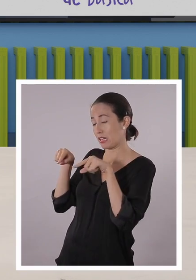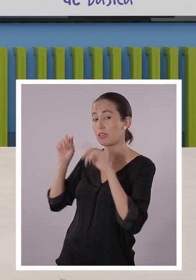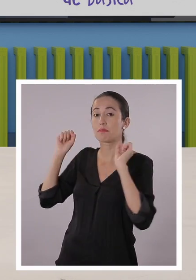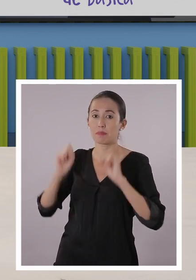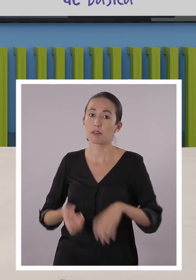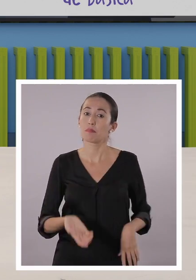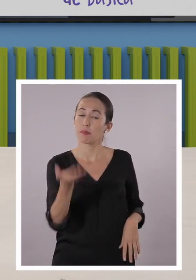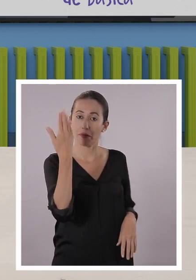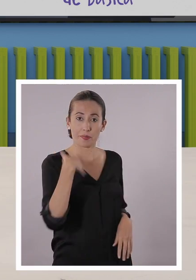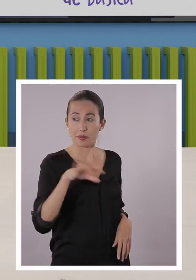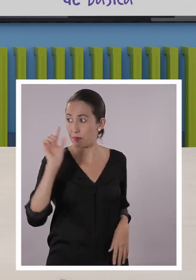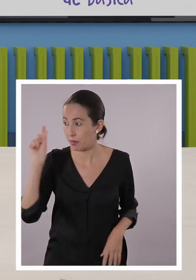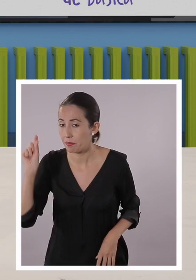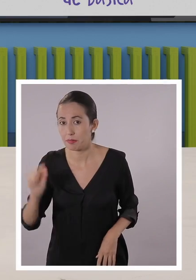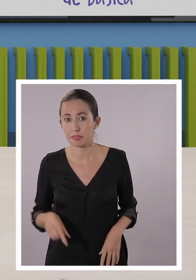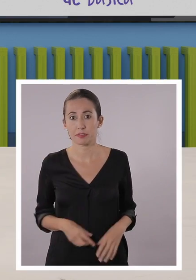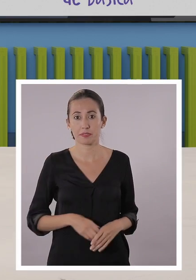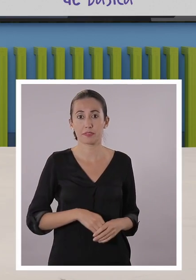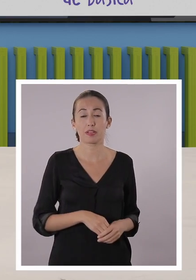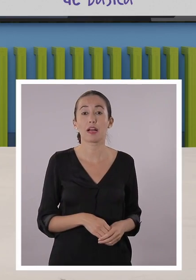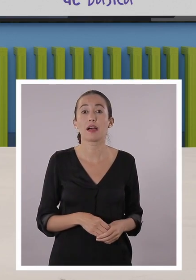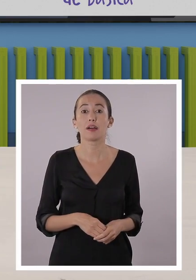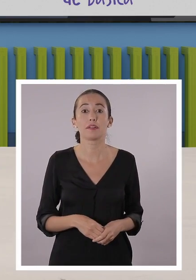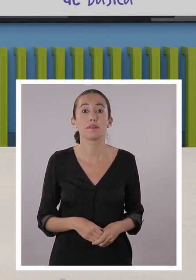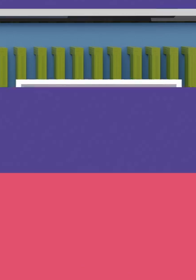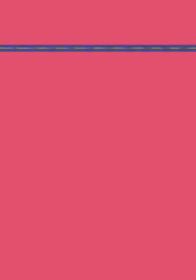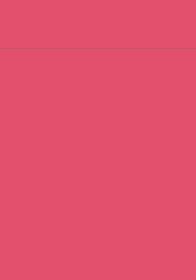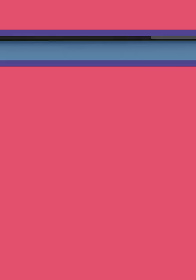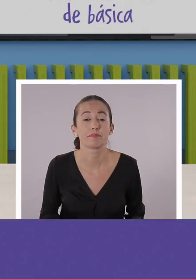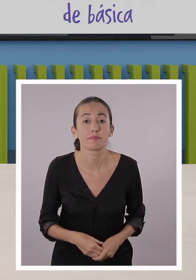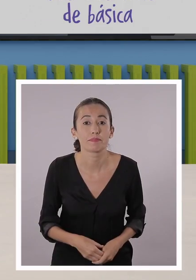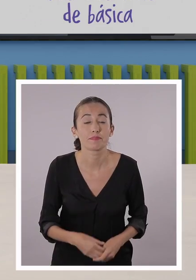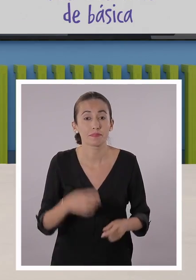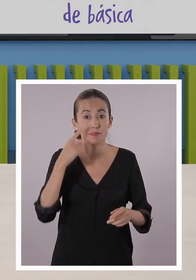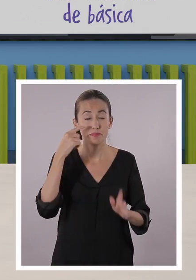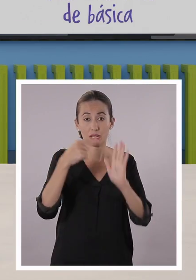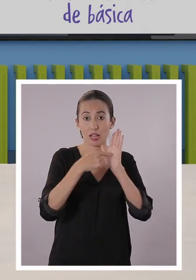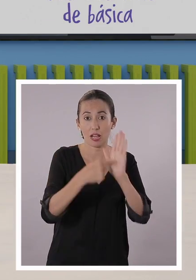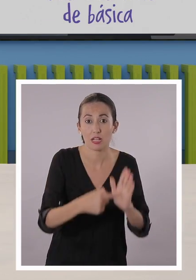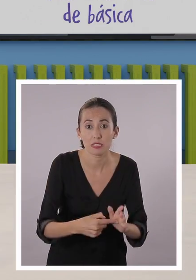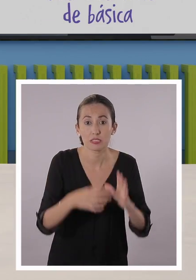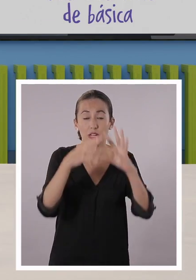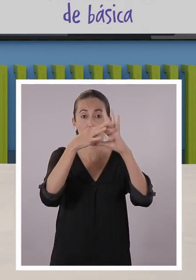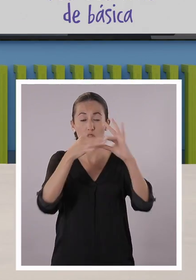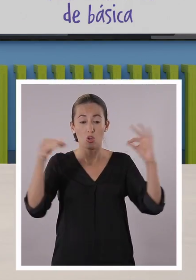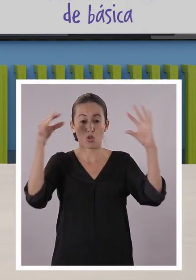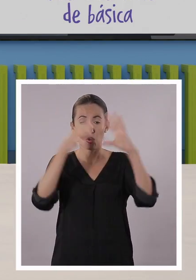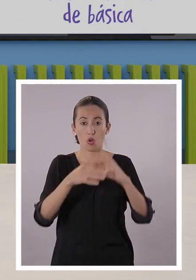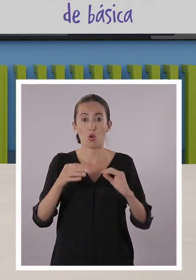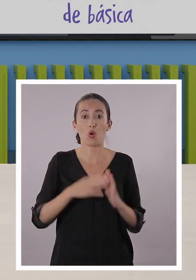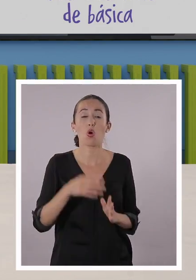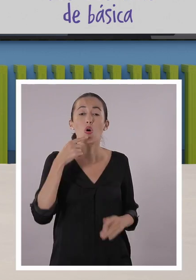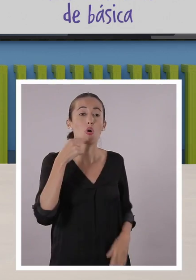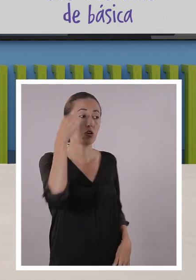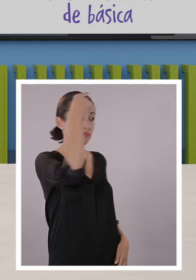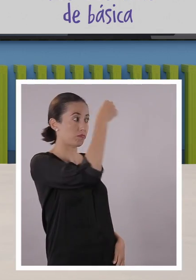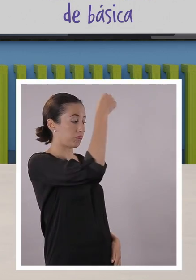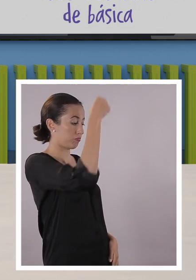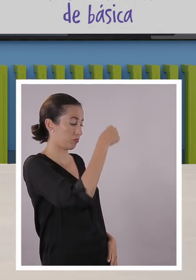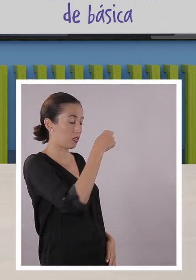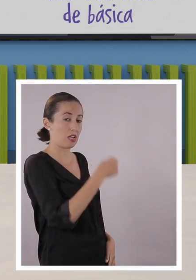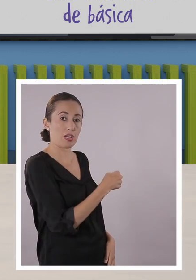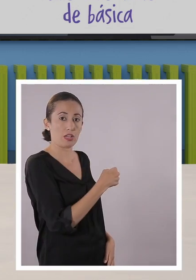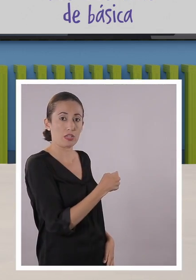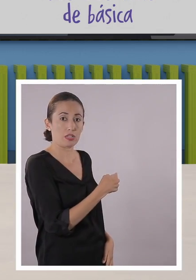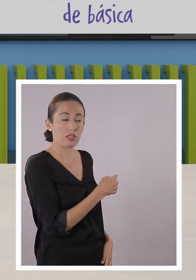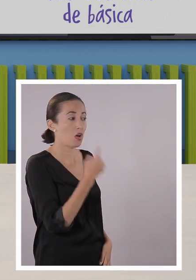necesitar la pizarra, profe. Sí, Santi. Ya, no se muevan. ¡Pizarra! Aquí tenemos dos oraciones. Una para la voz activa y